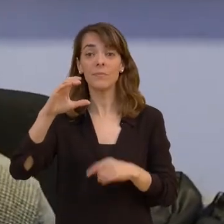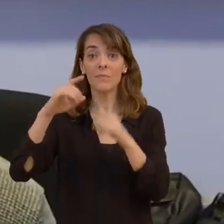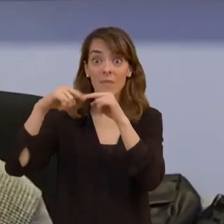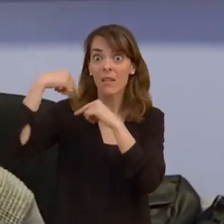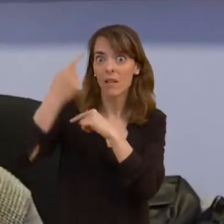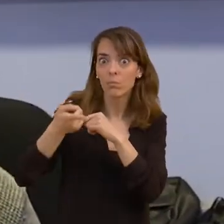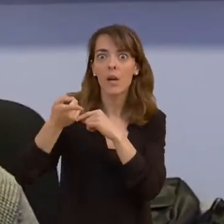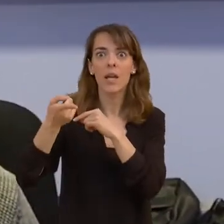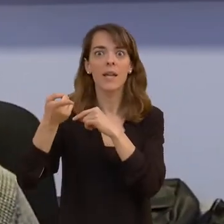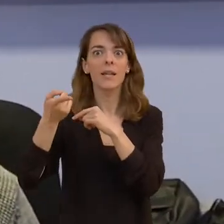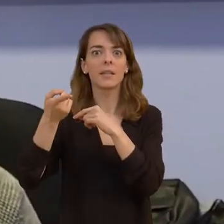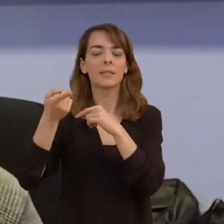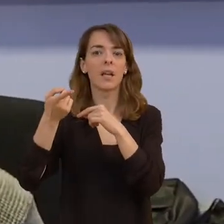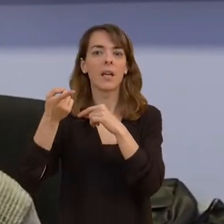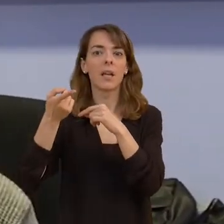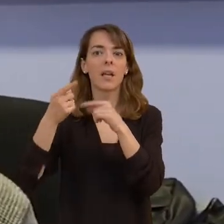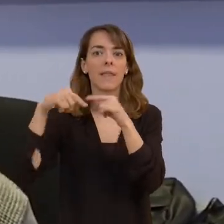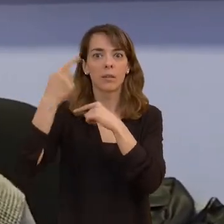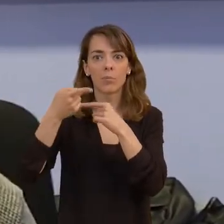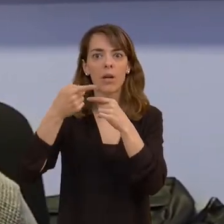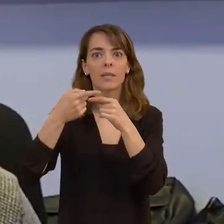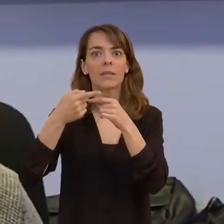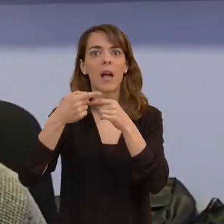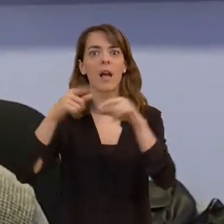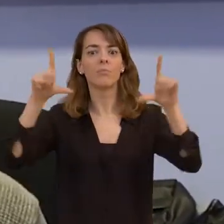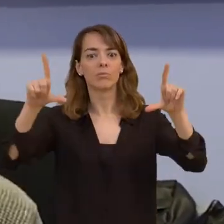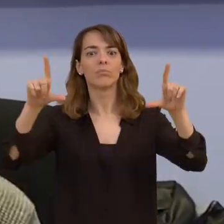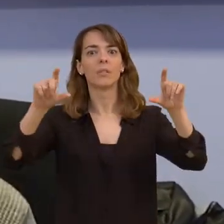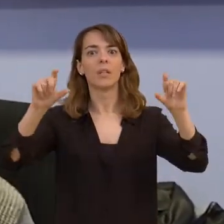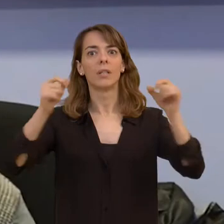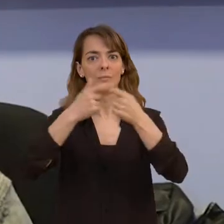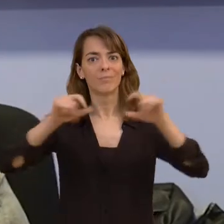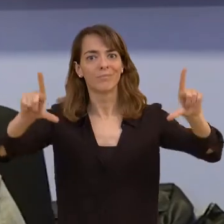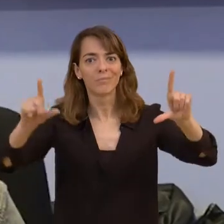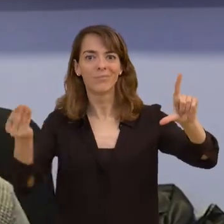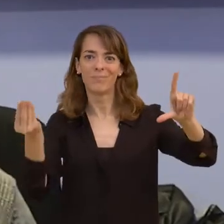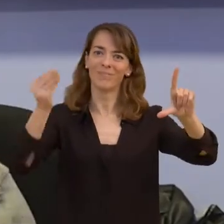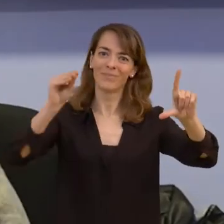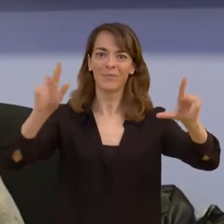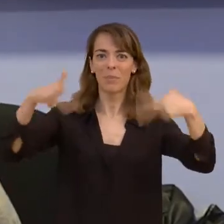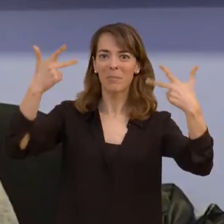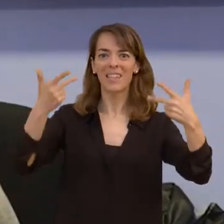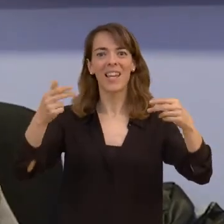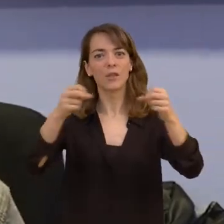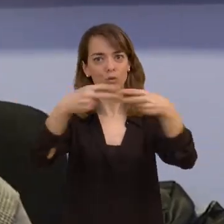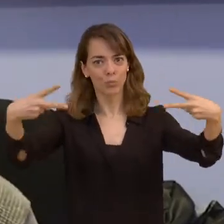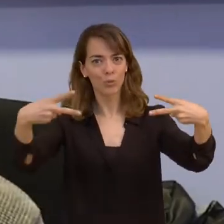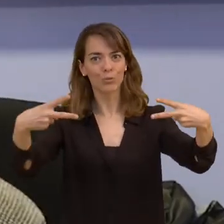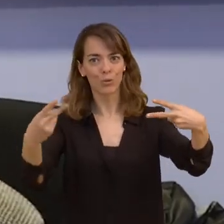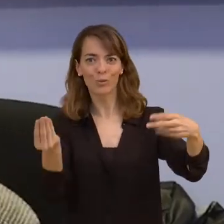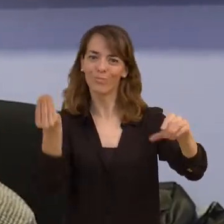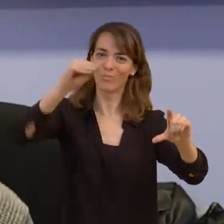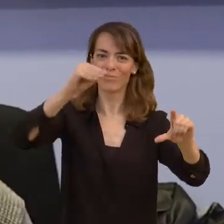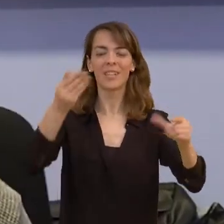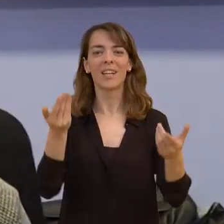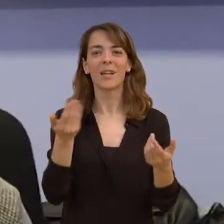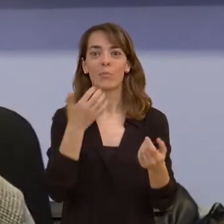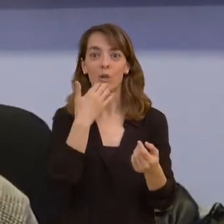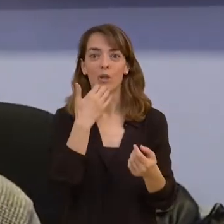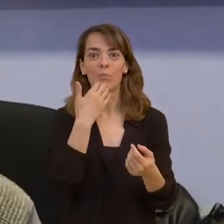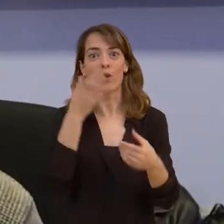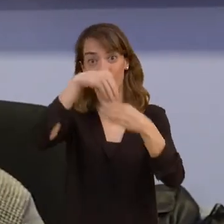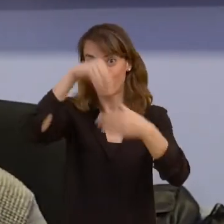Se ha podido utilizar lo que es la escenografía y permitió introducir subtítulos en